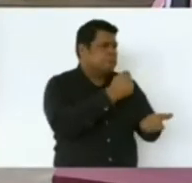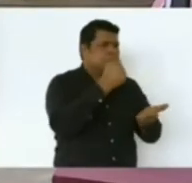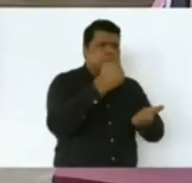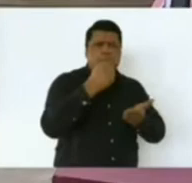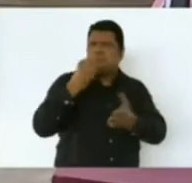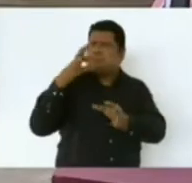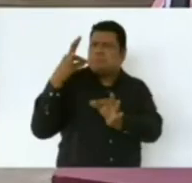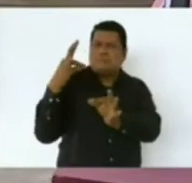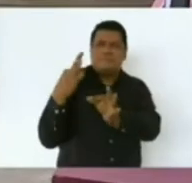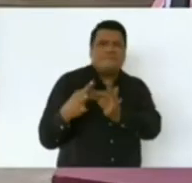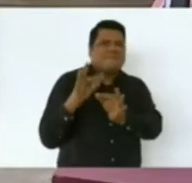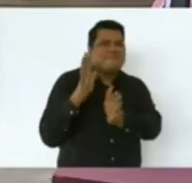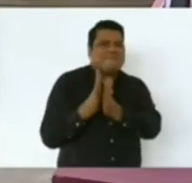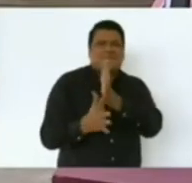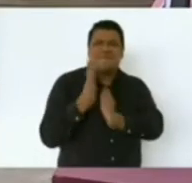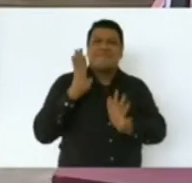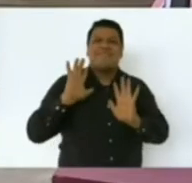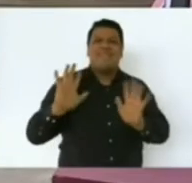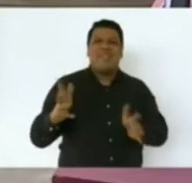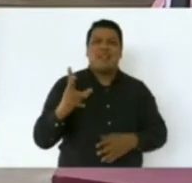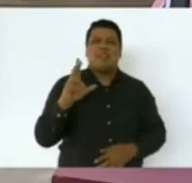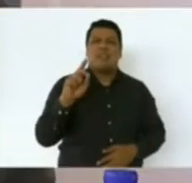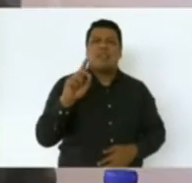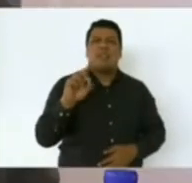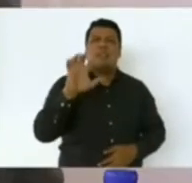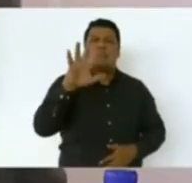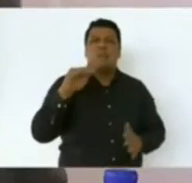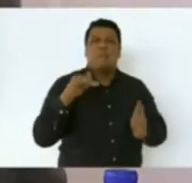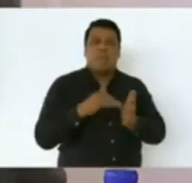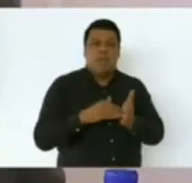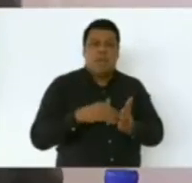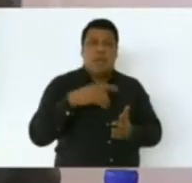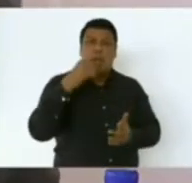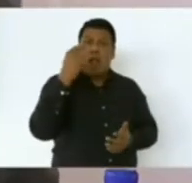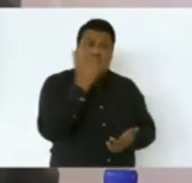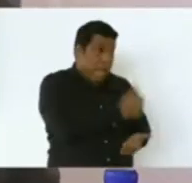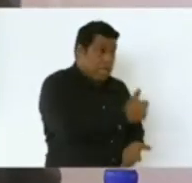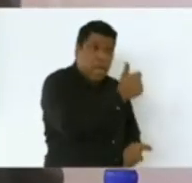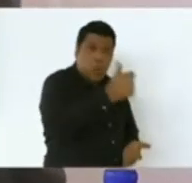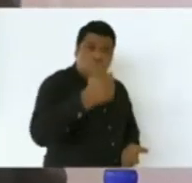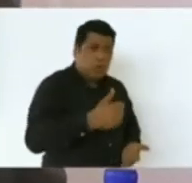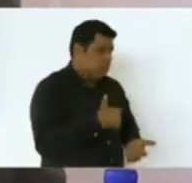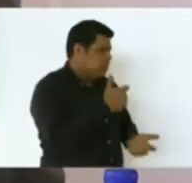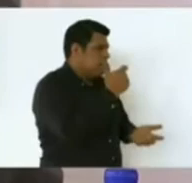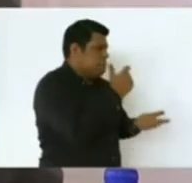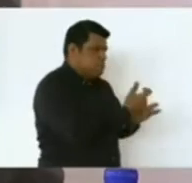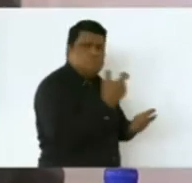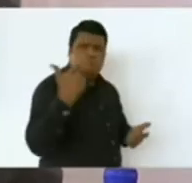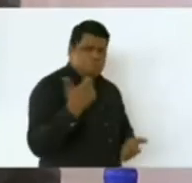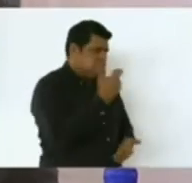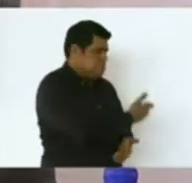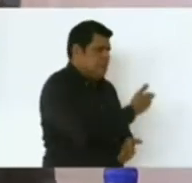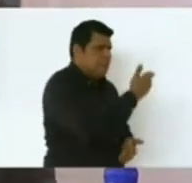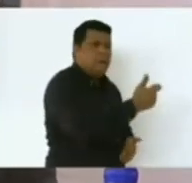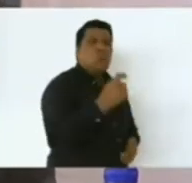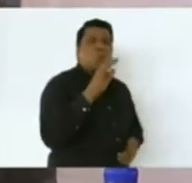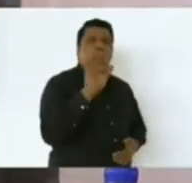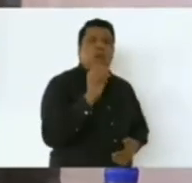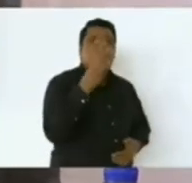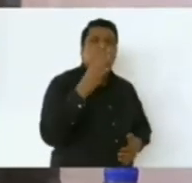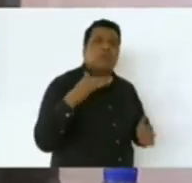a cada familia 35 mil pesos, de manera directa a 45